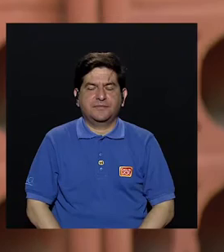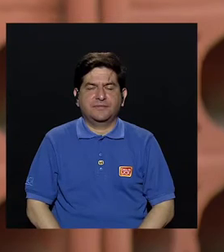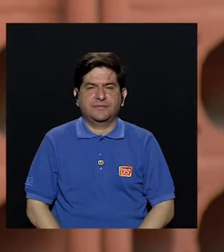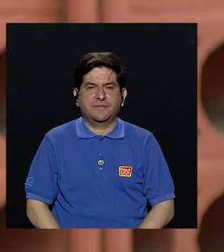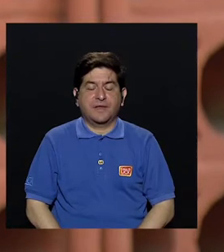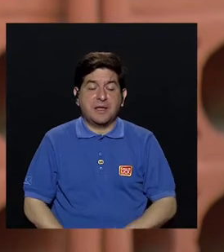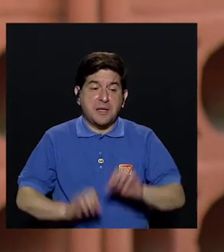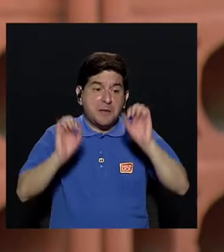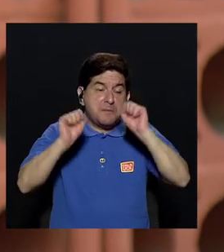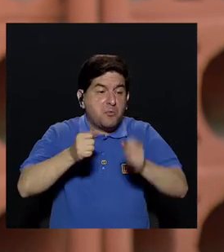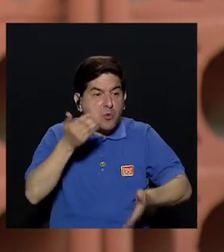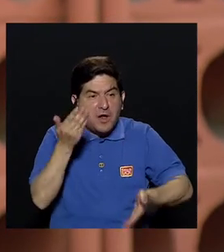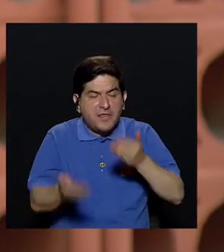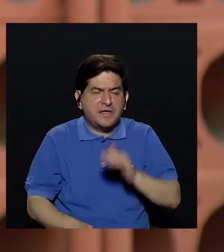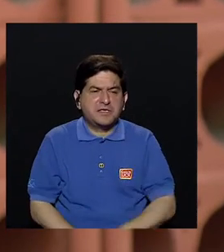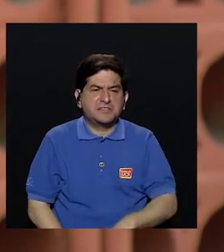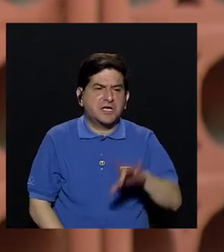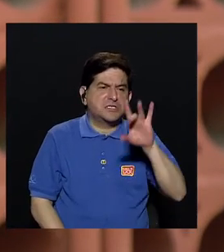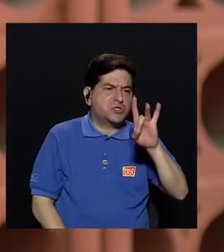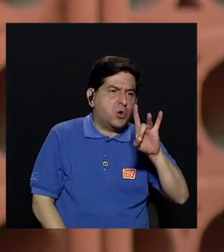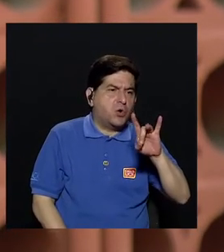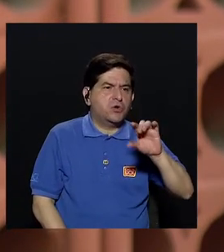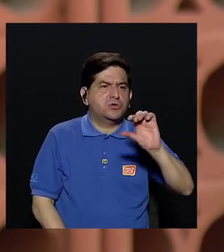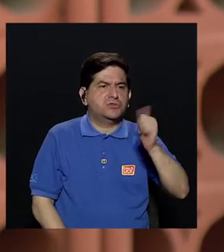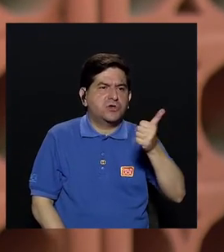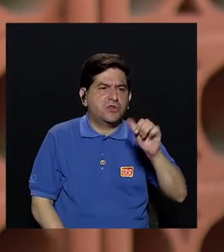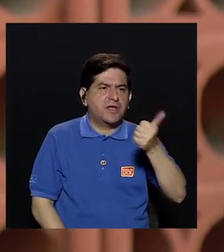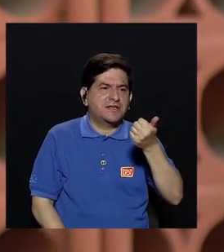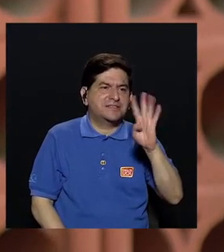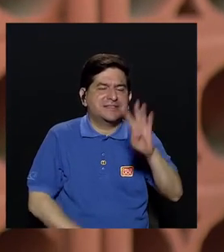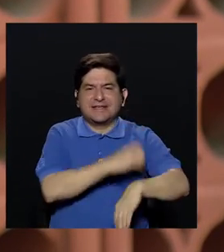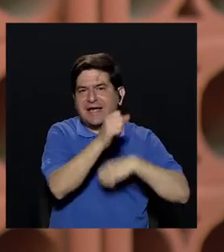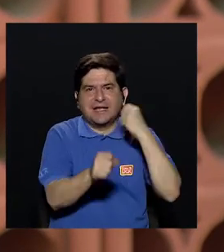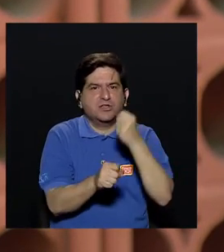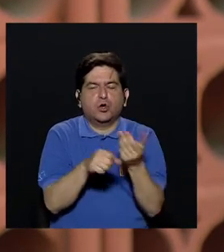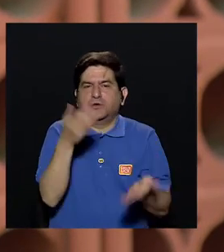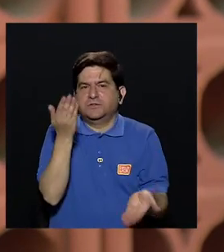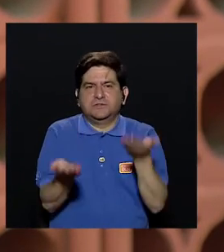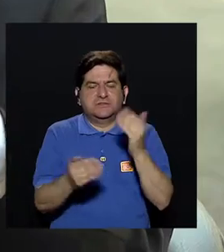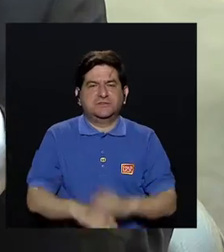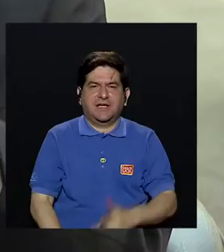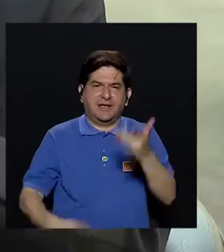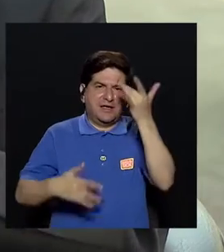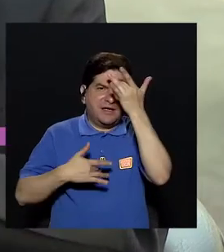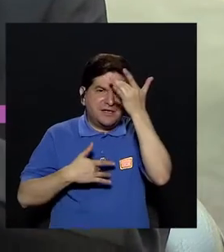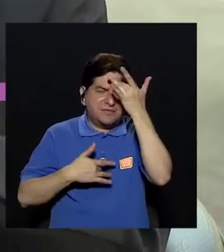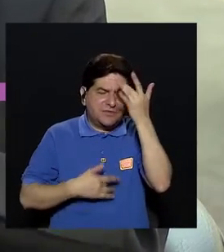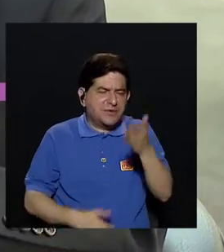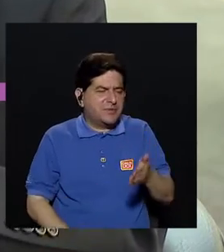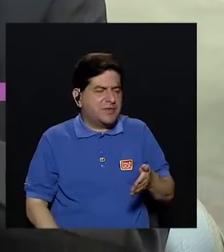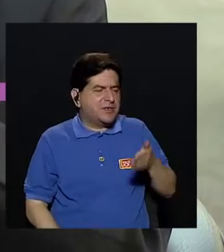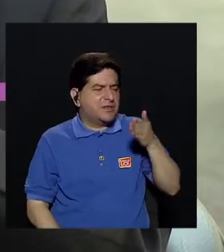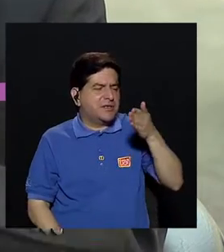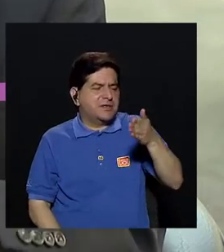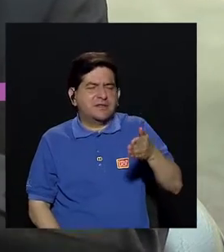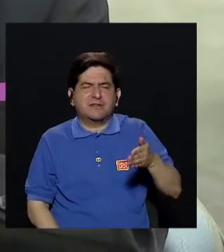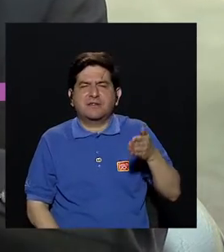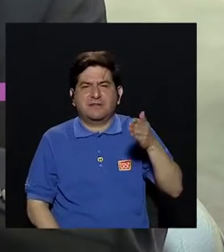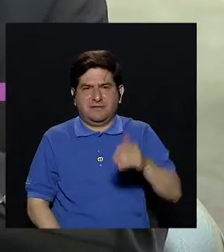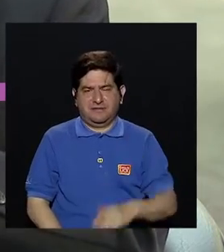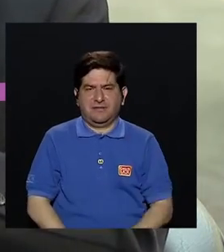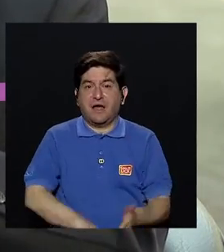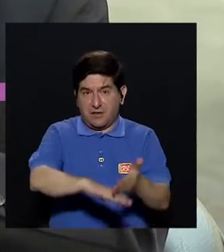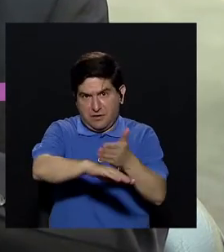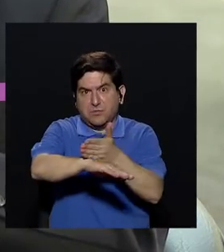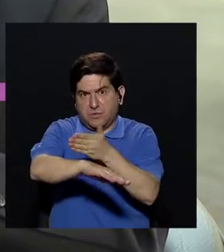del paciente, pueden pasar 8, 10, 12, hasta 14 años o más. Es una enfermedad muy lenta y progresiva.